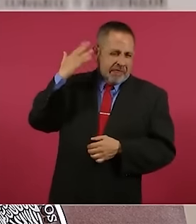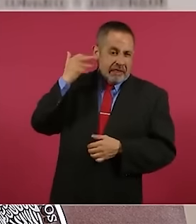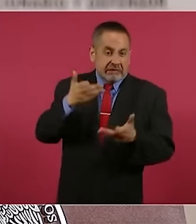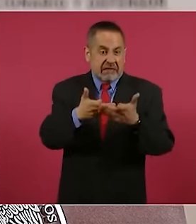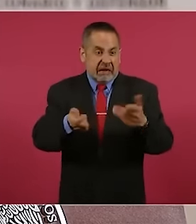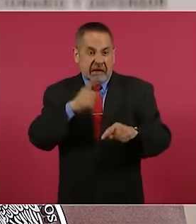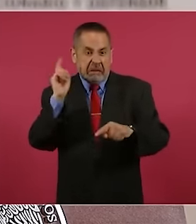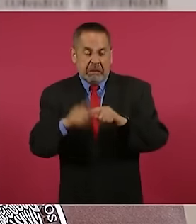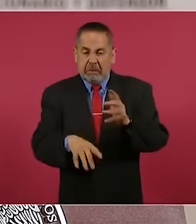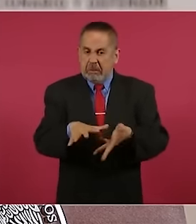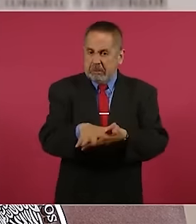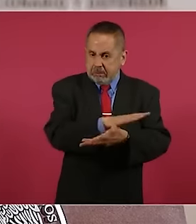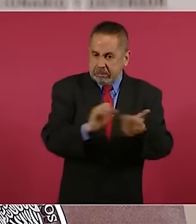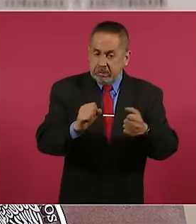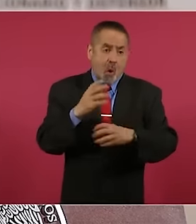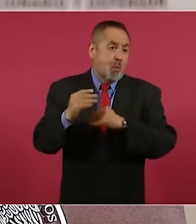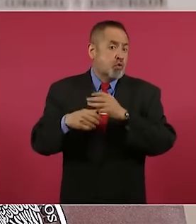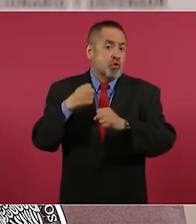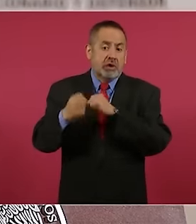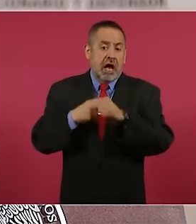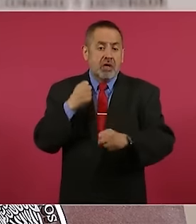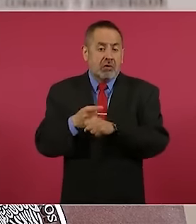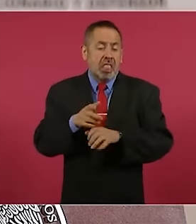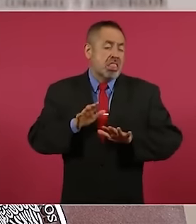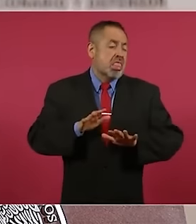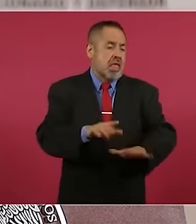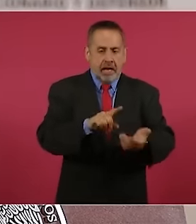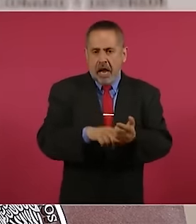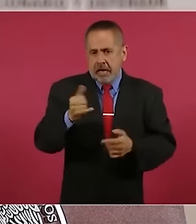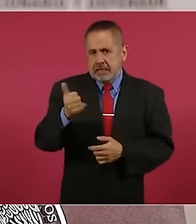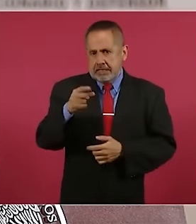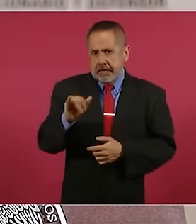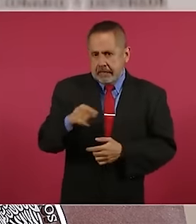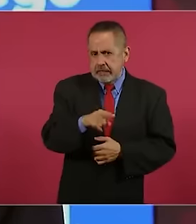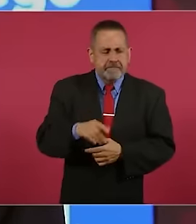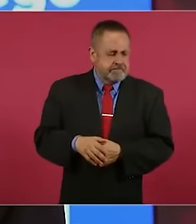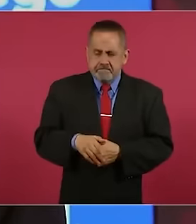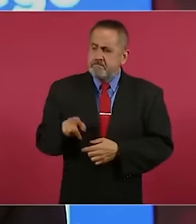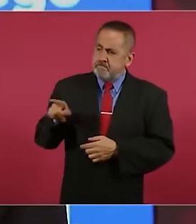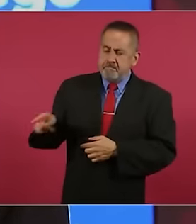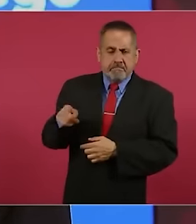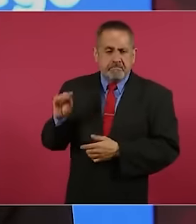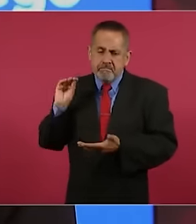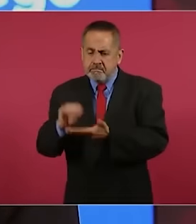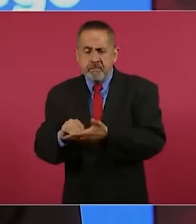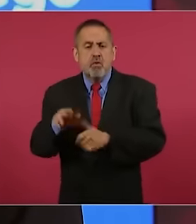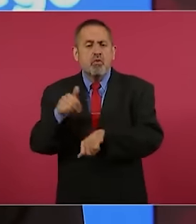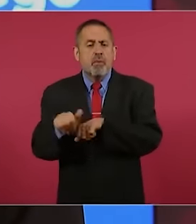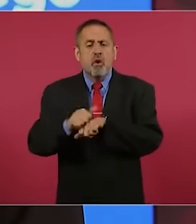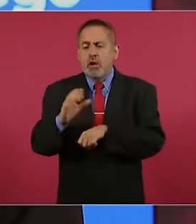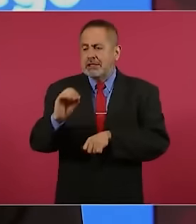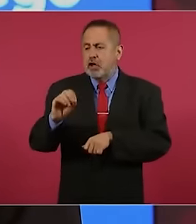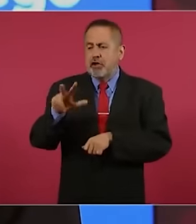y a los agravios históricos en contra de la etnia yaqui, el presidente instruyó crear el distrito de riego 018,